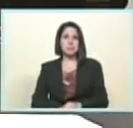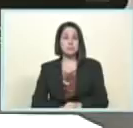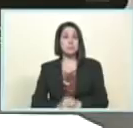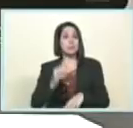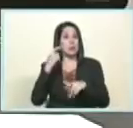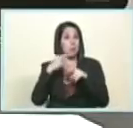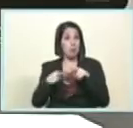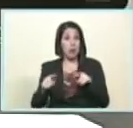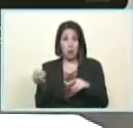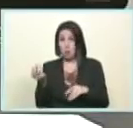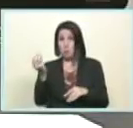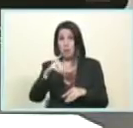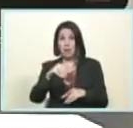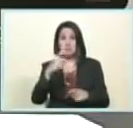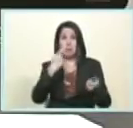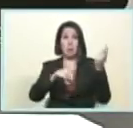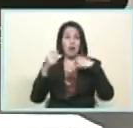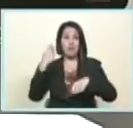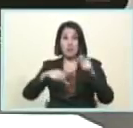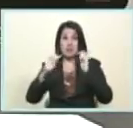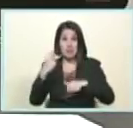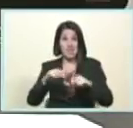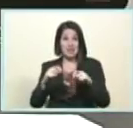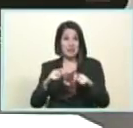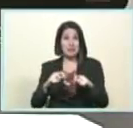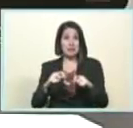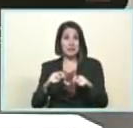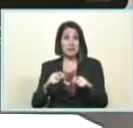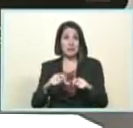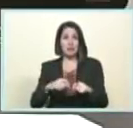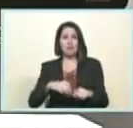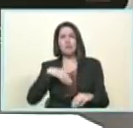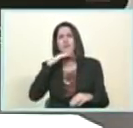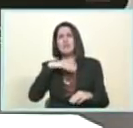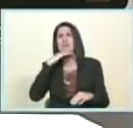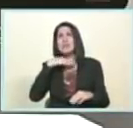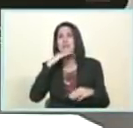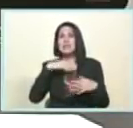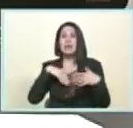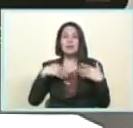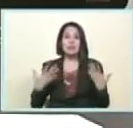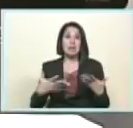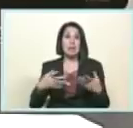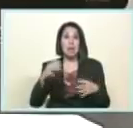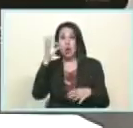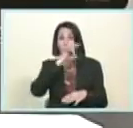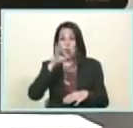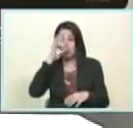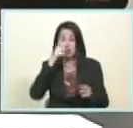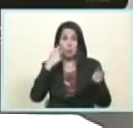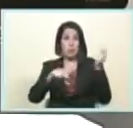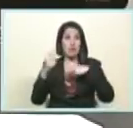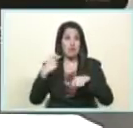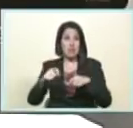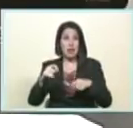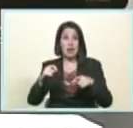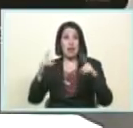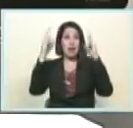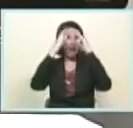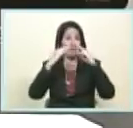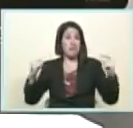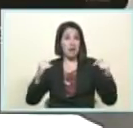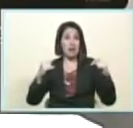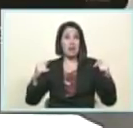pero además vamos a vender tenemos suficiente pernil para vender en las ferias del